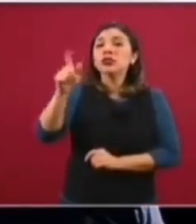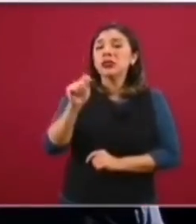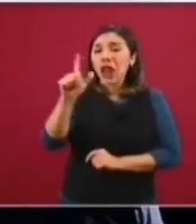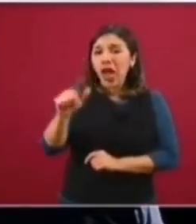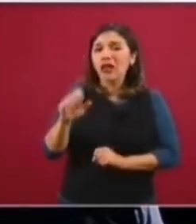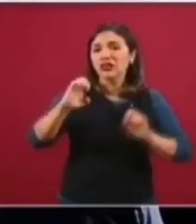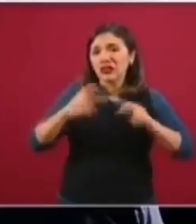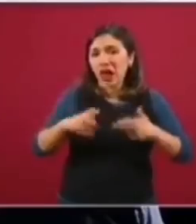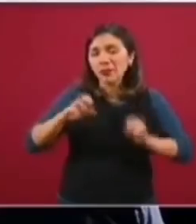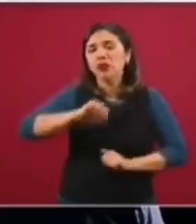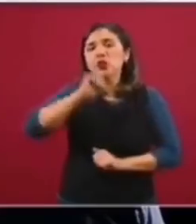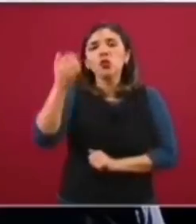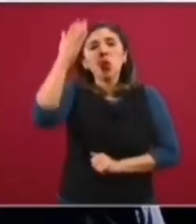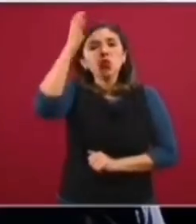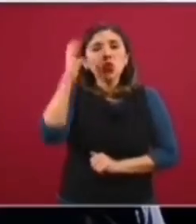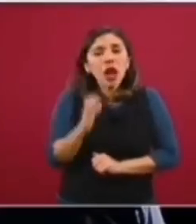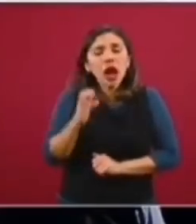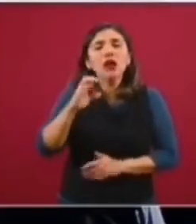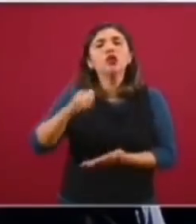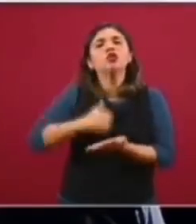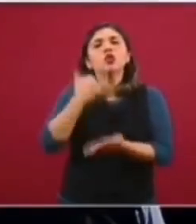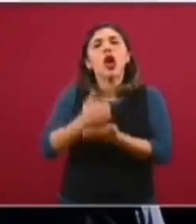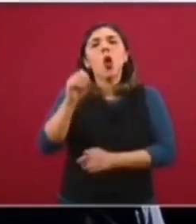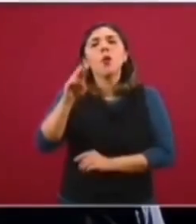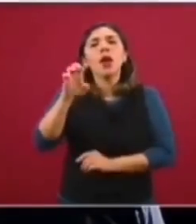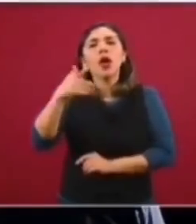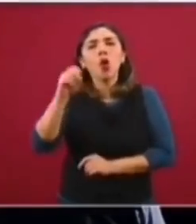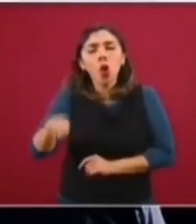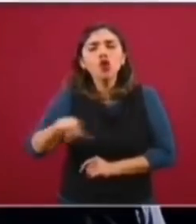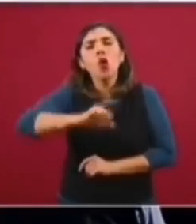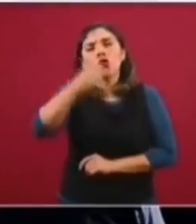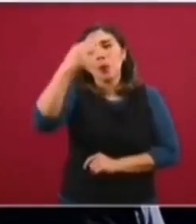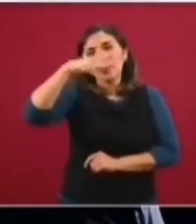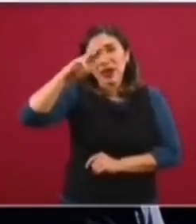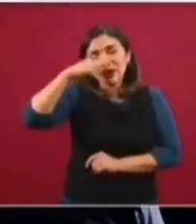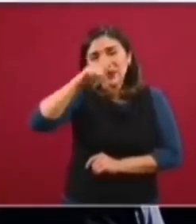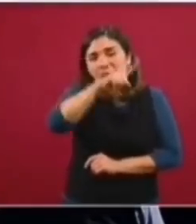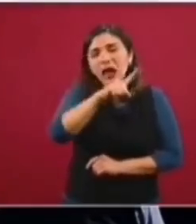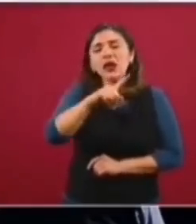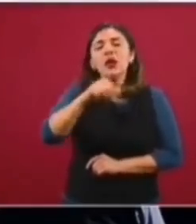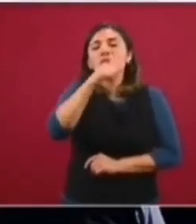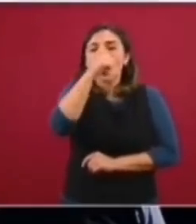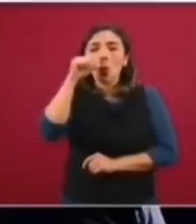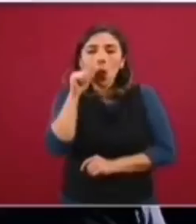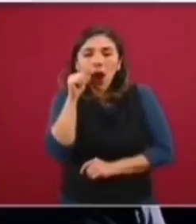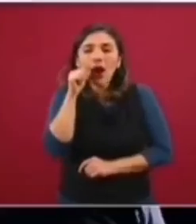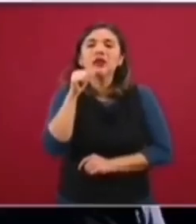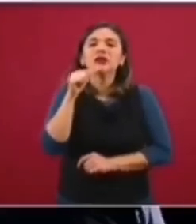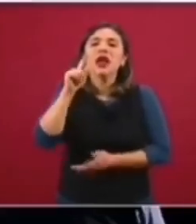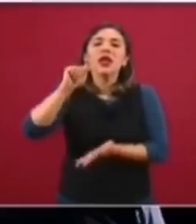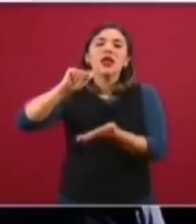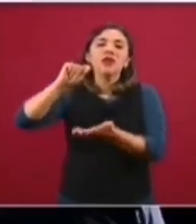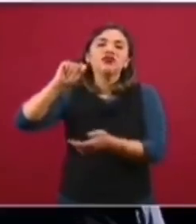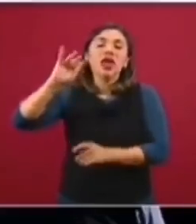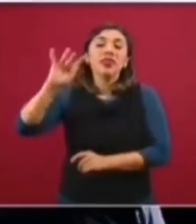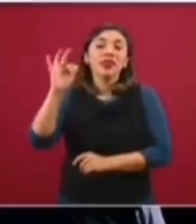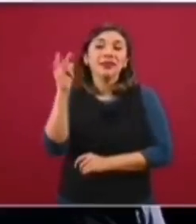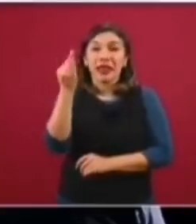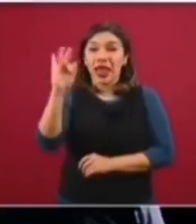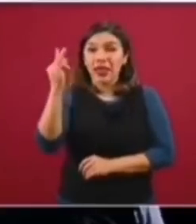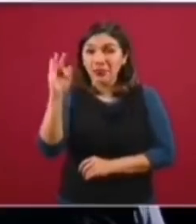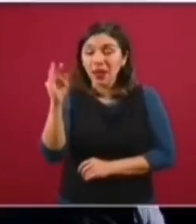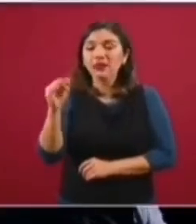Fresnillo, el de Culiacán, el de Ciudad Obregón, el de Mexicali, Baja California, el de Ciudad Juárez, el de Tlanepantla, el de